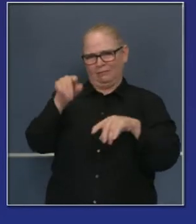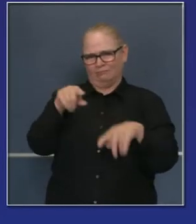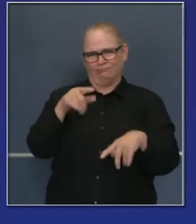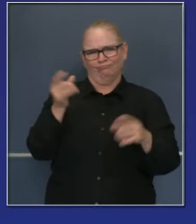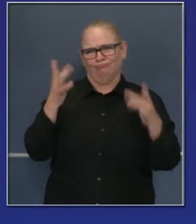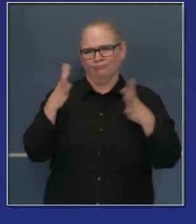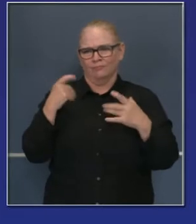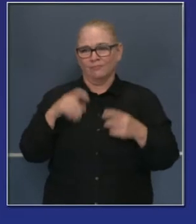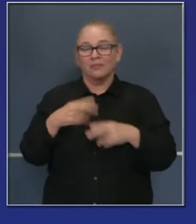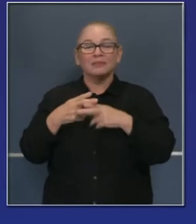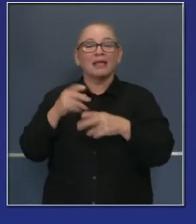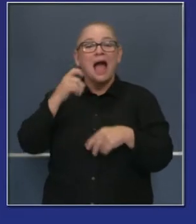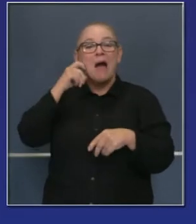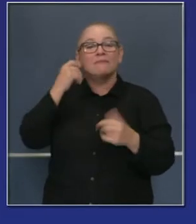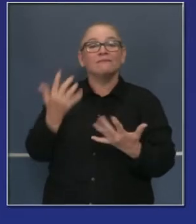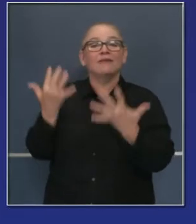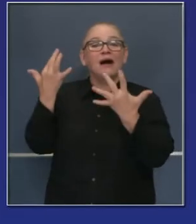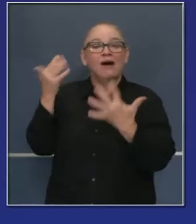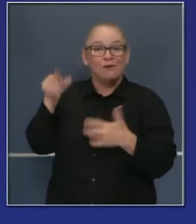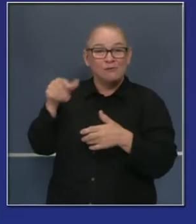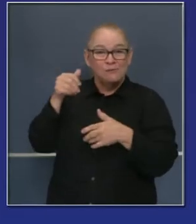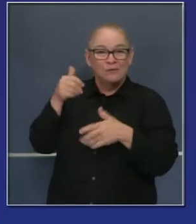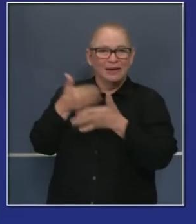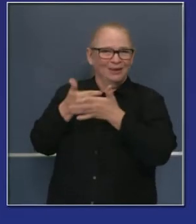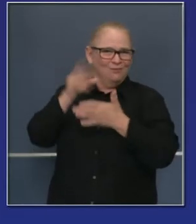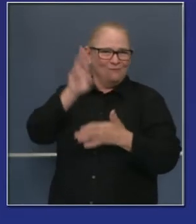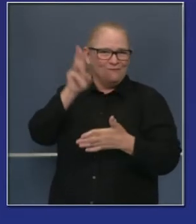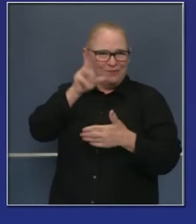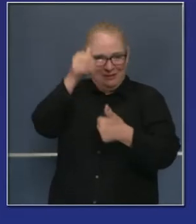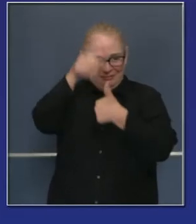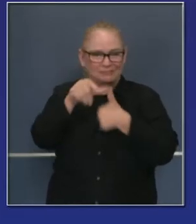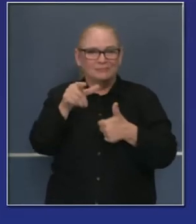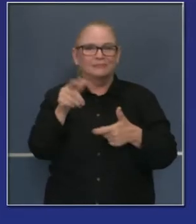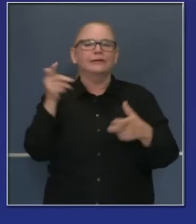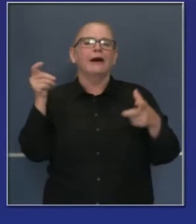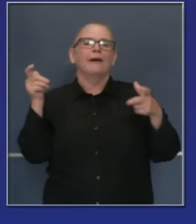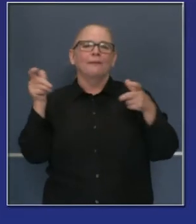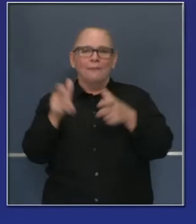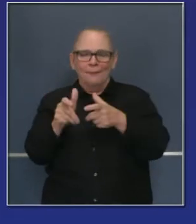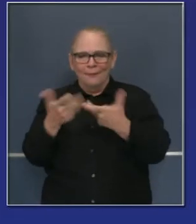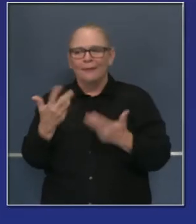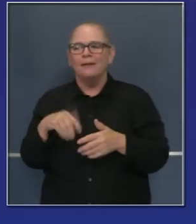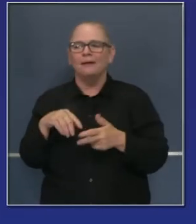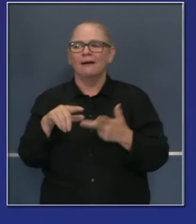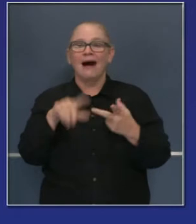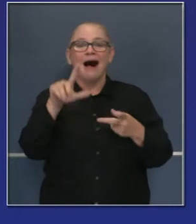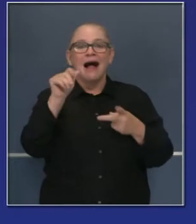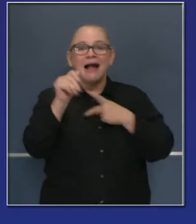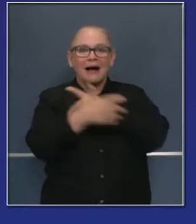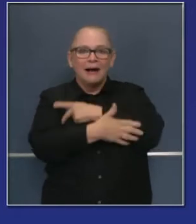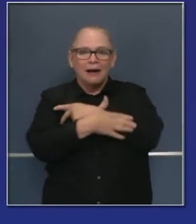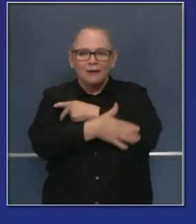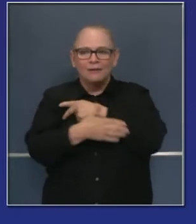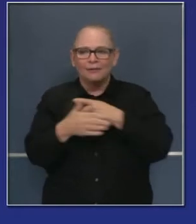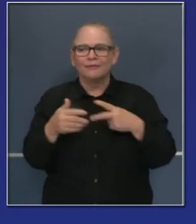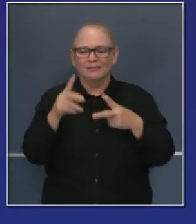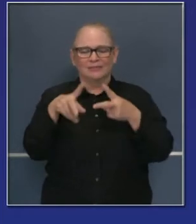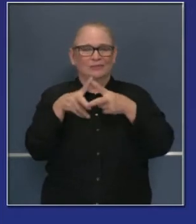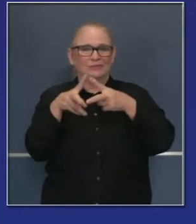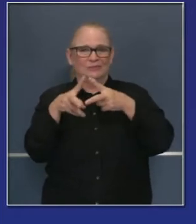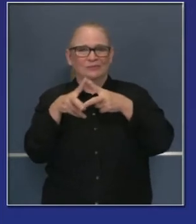el incendio Apple en Riverside. Son incendios cerca del condado de Los Ángeles, el de Lake.